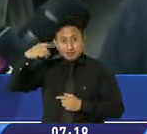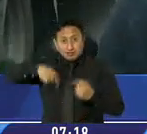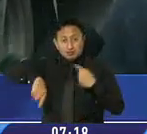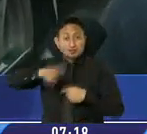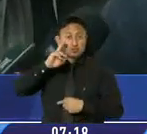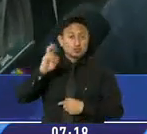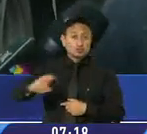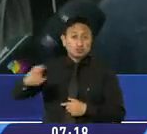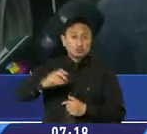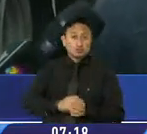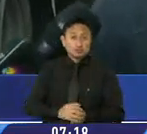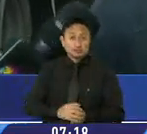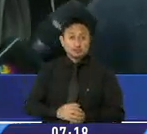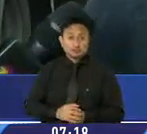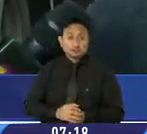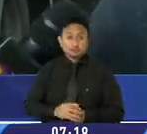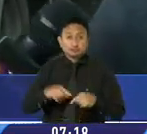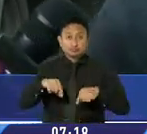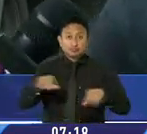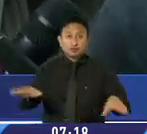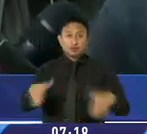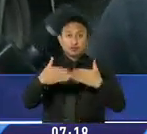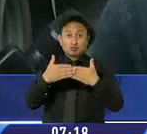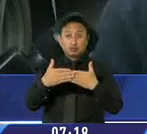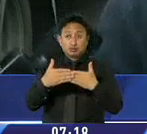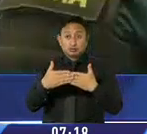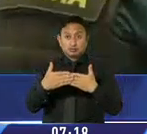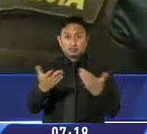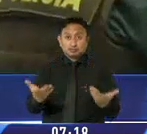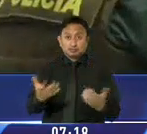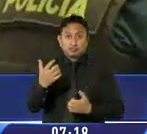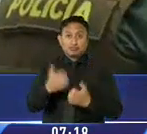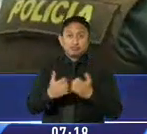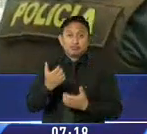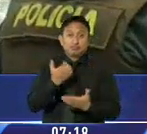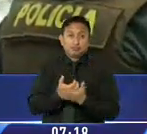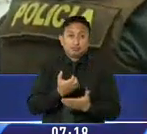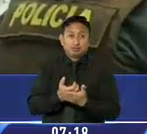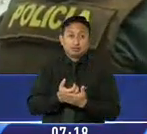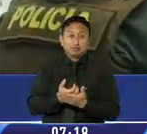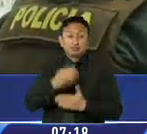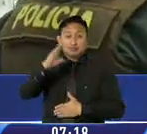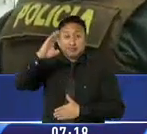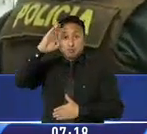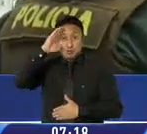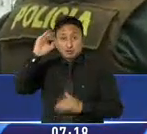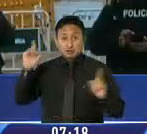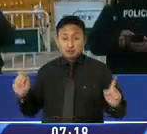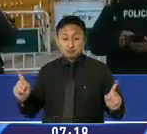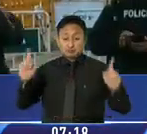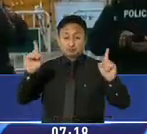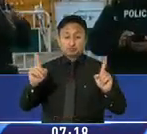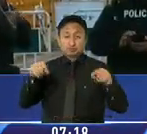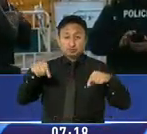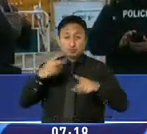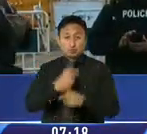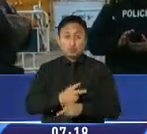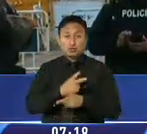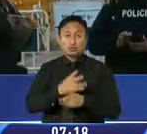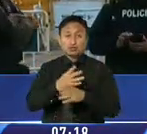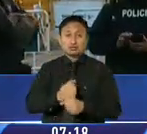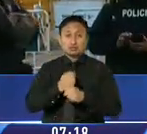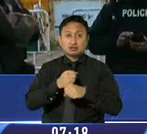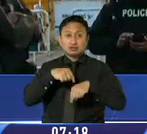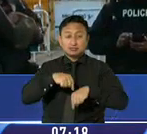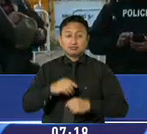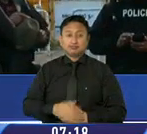turismo, porque está la frontera cerrada, pues no se ha podido dinamizar. La policía tanto de Ecuador como de Colombia estuvieron presentes para precautelar la seguridad